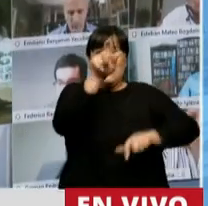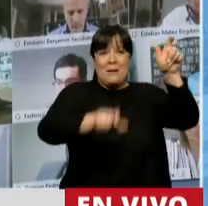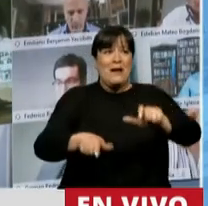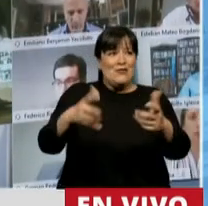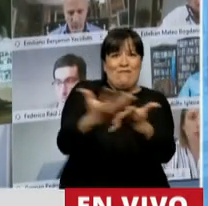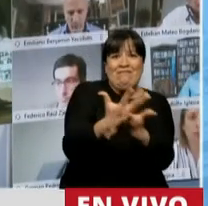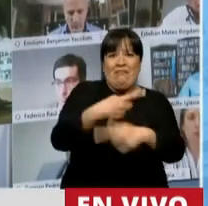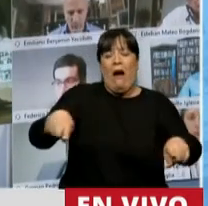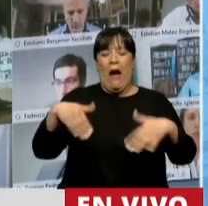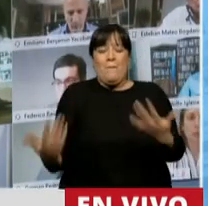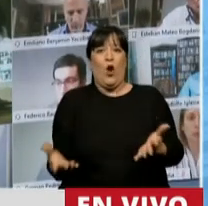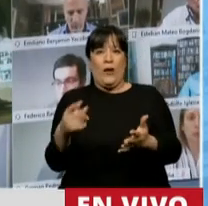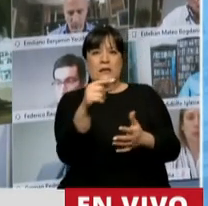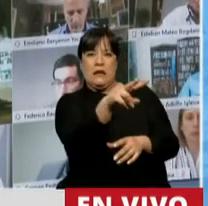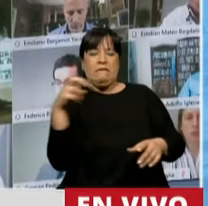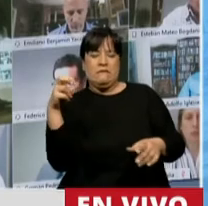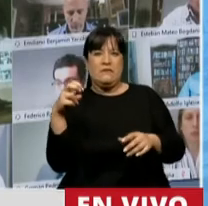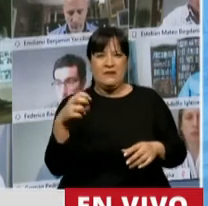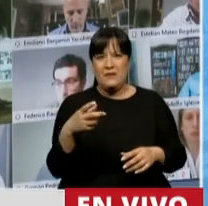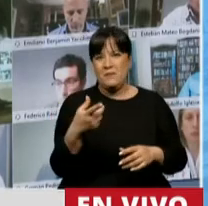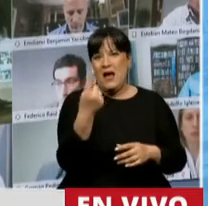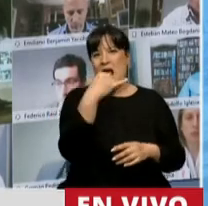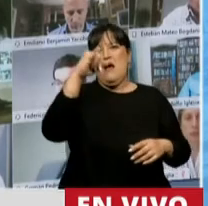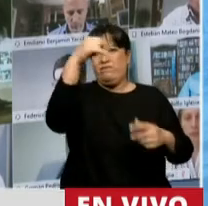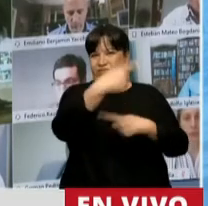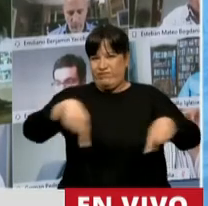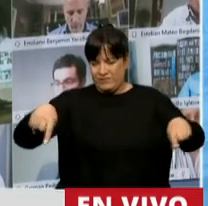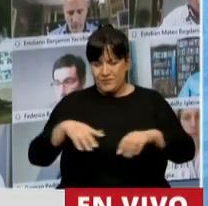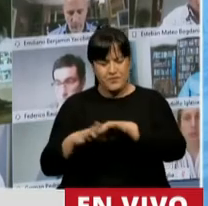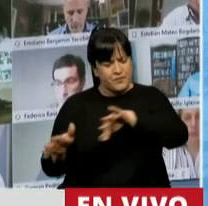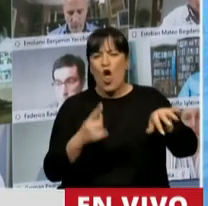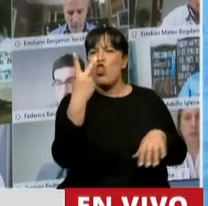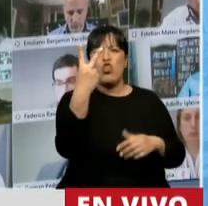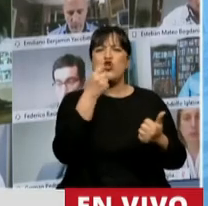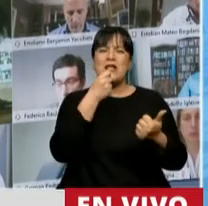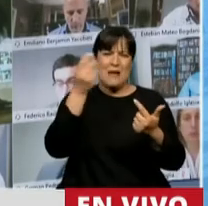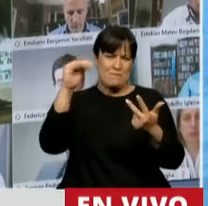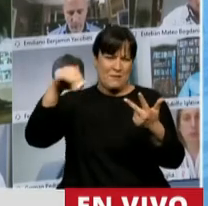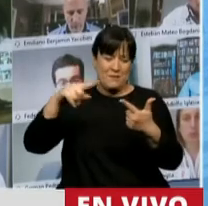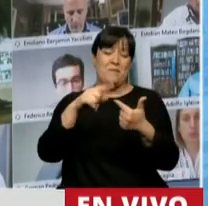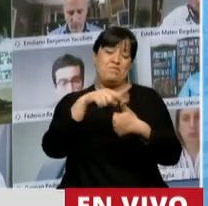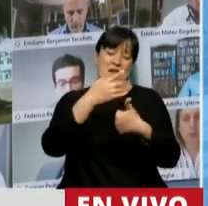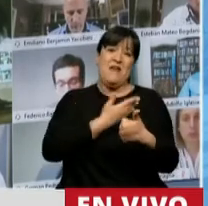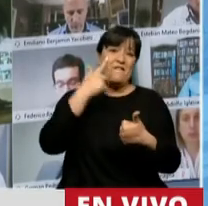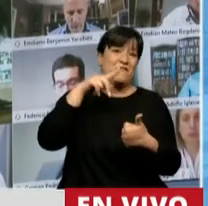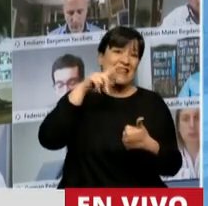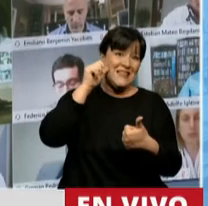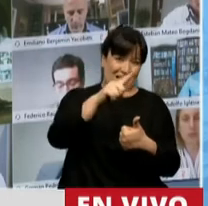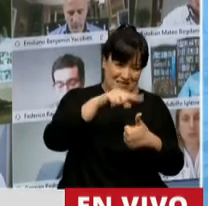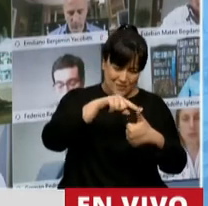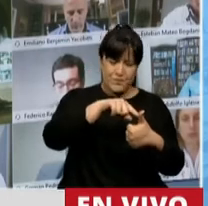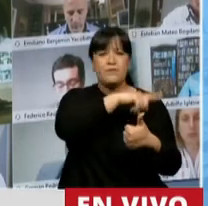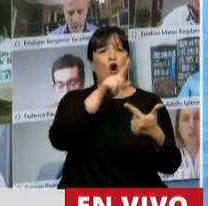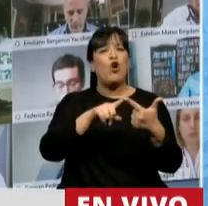están más desprotegidos. Y quiero dar dos ejemplos más. El primero es el la finte, lo acabo de decir. El segundo